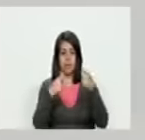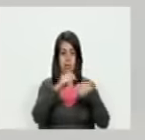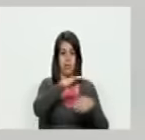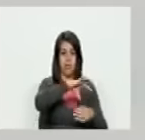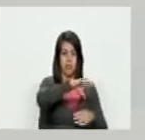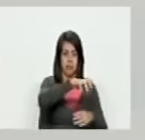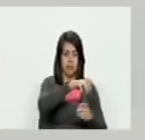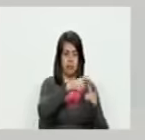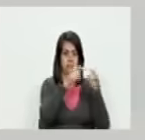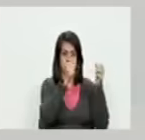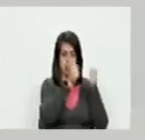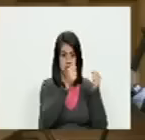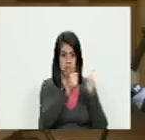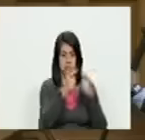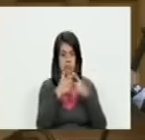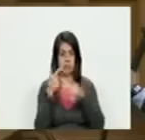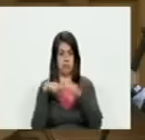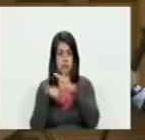incluida la página